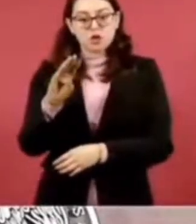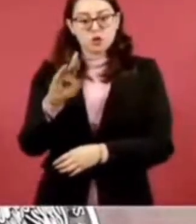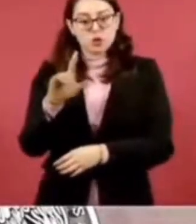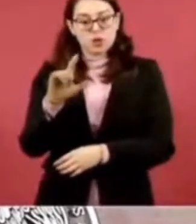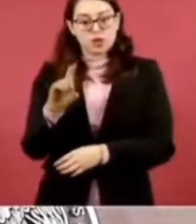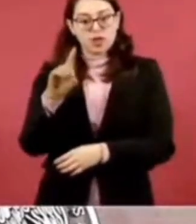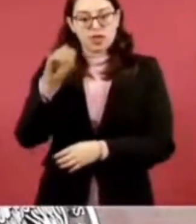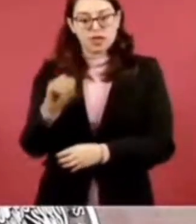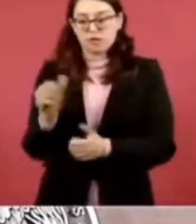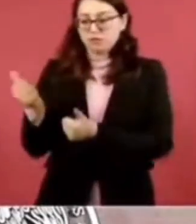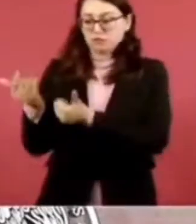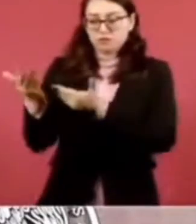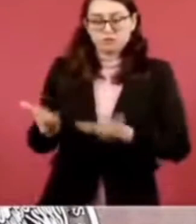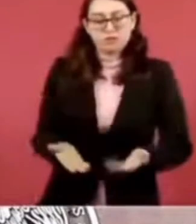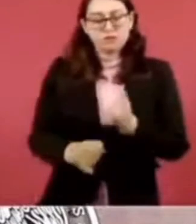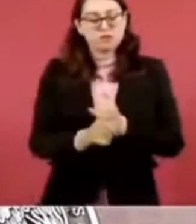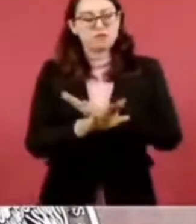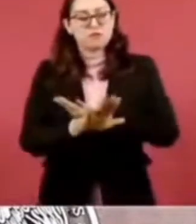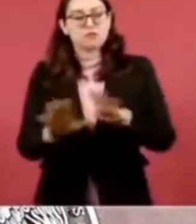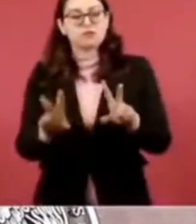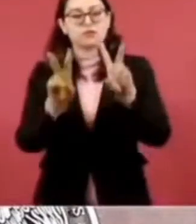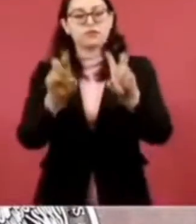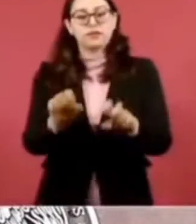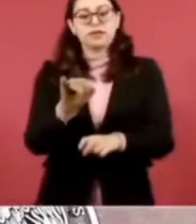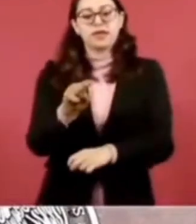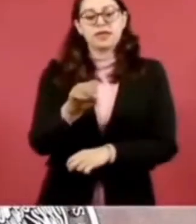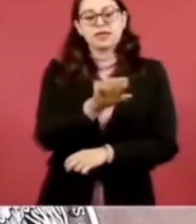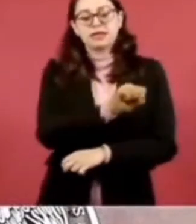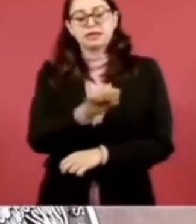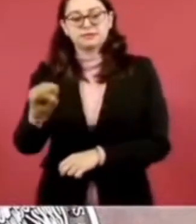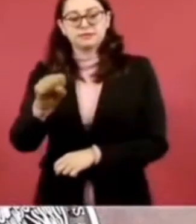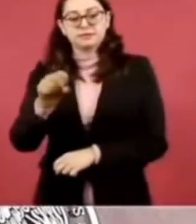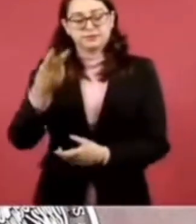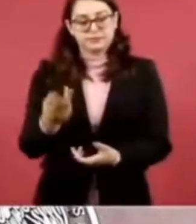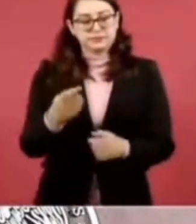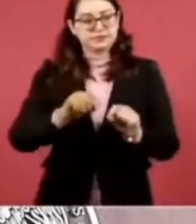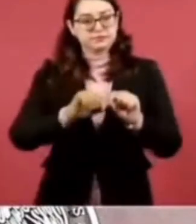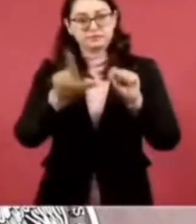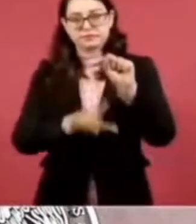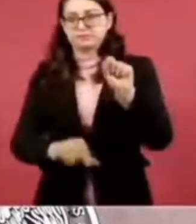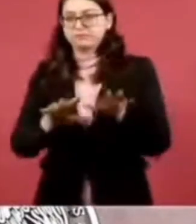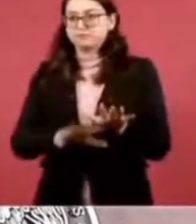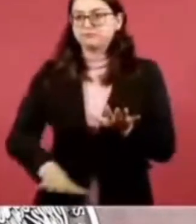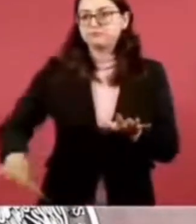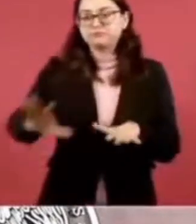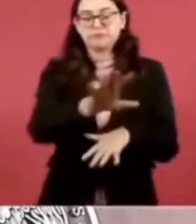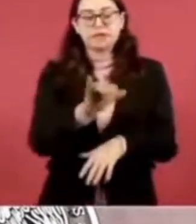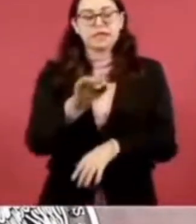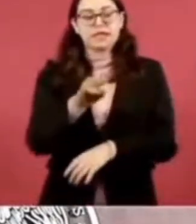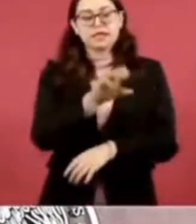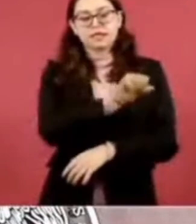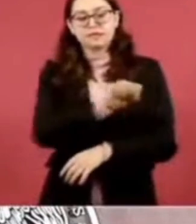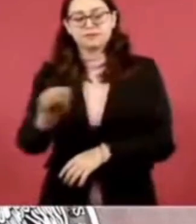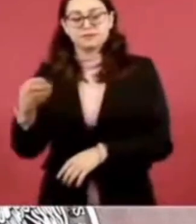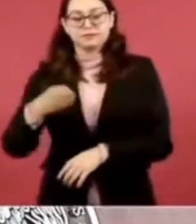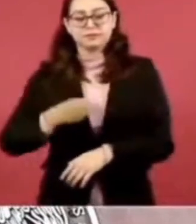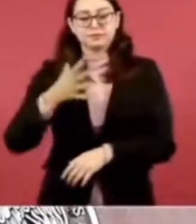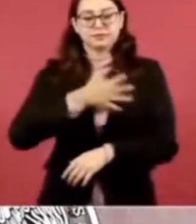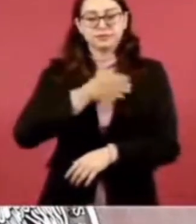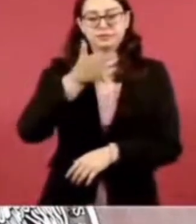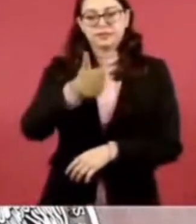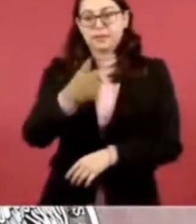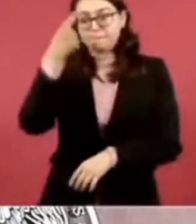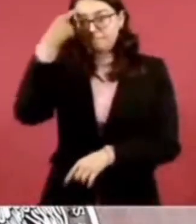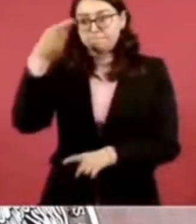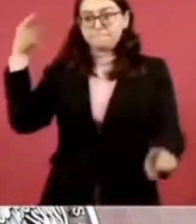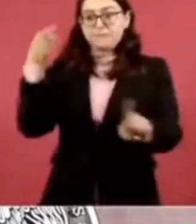Enestar. Y como ustedes saben, este atenderá a más de 50 millones de mexicanos sin seguridad social, de